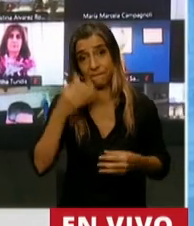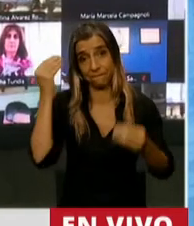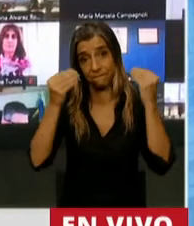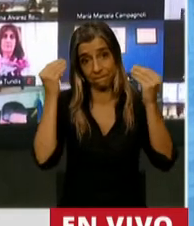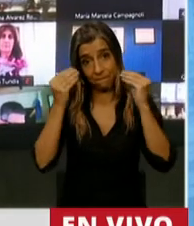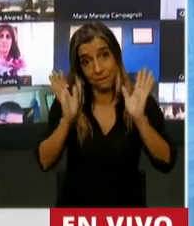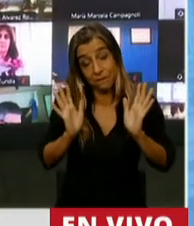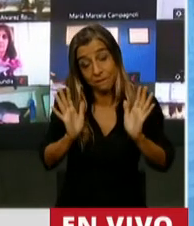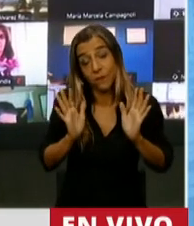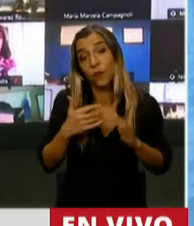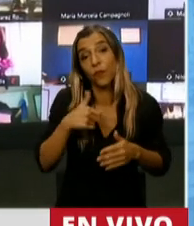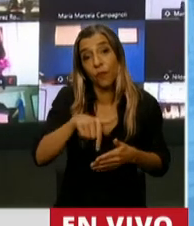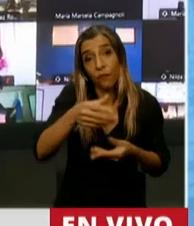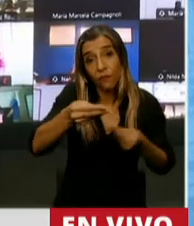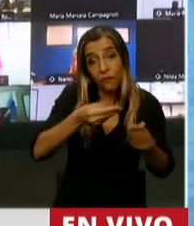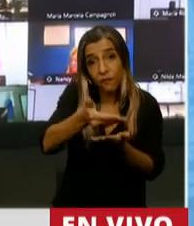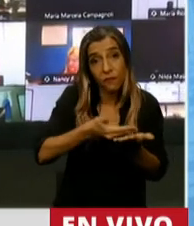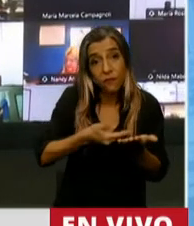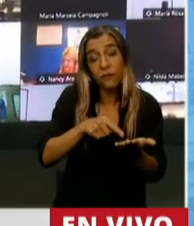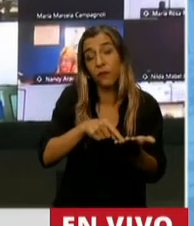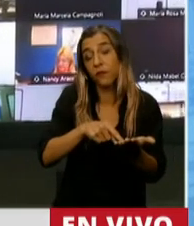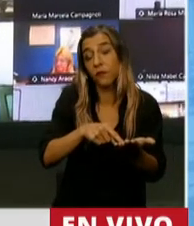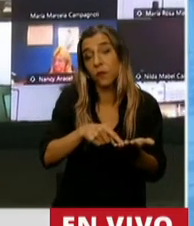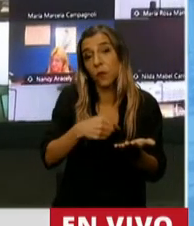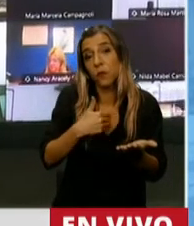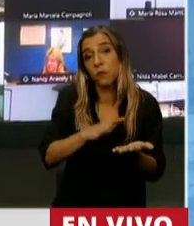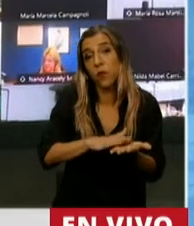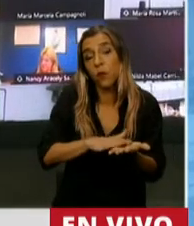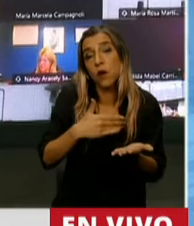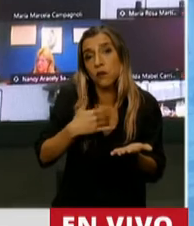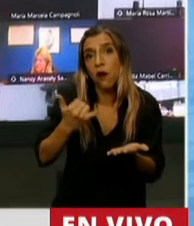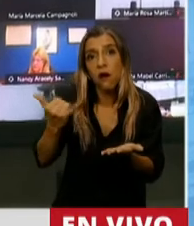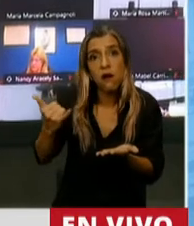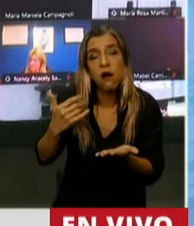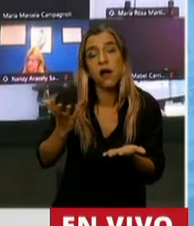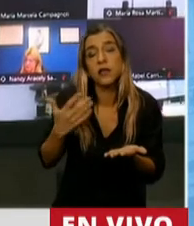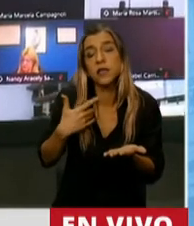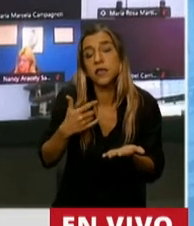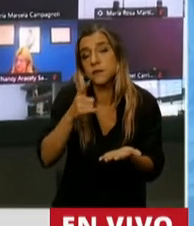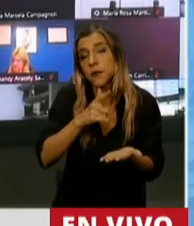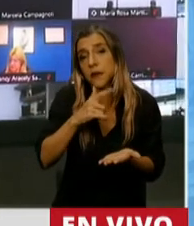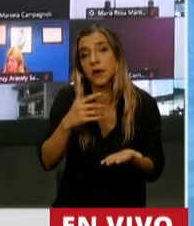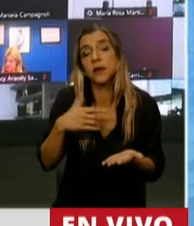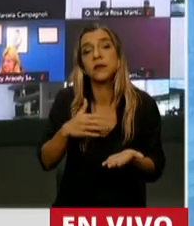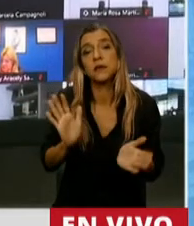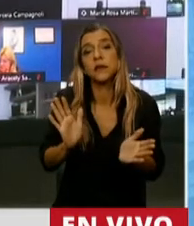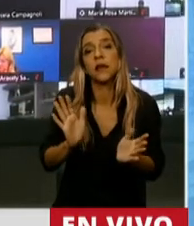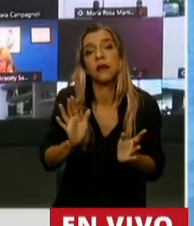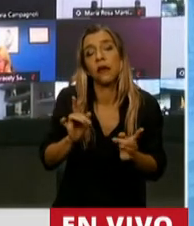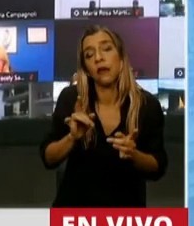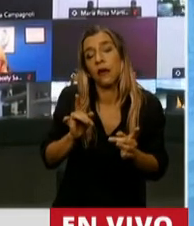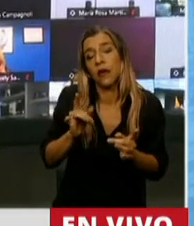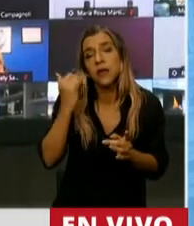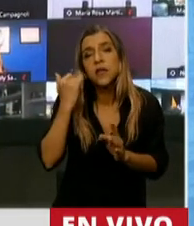presupuesto y esta hoja de ruta. Y la verdad que creo, después de todas estas idas y